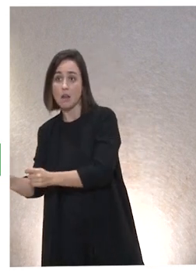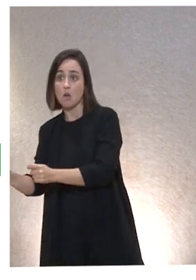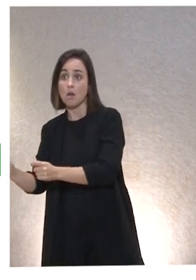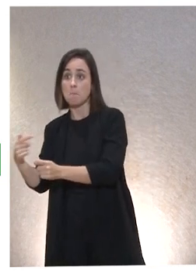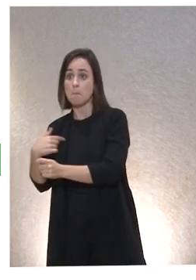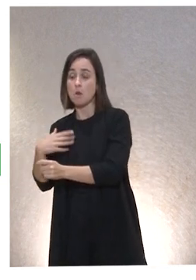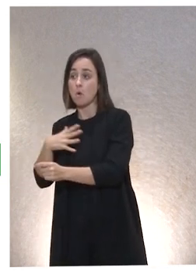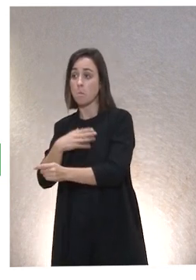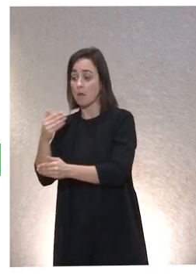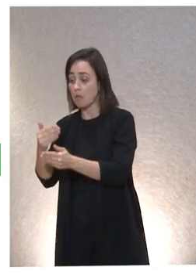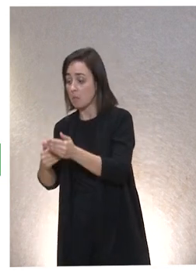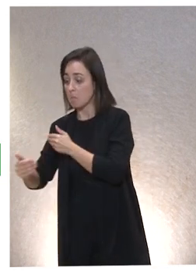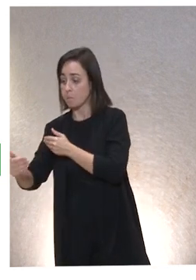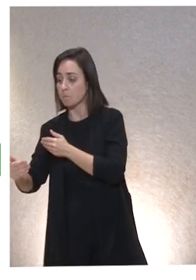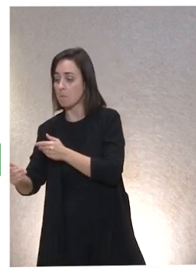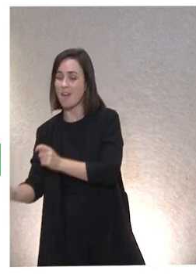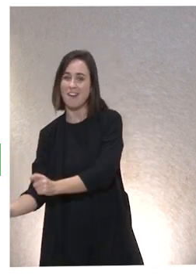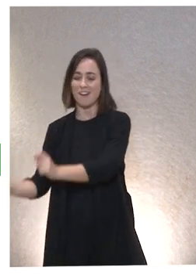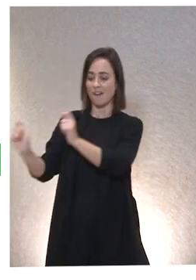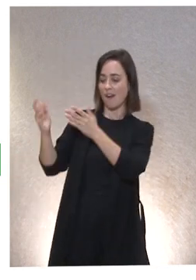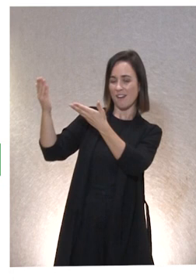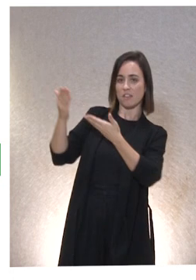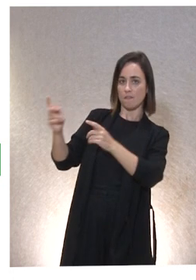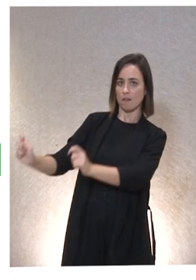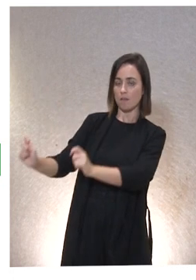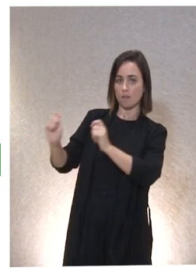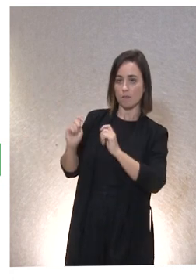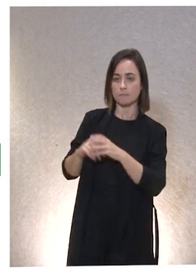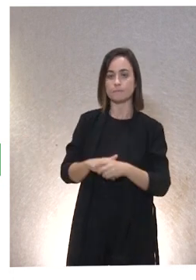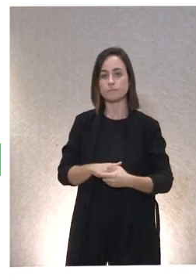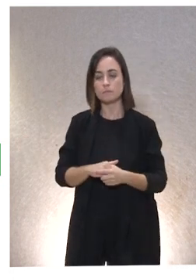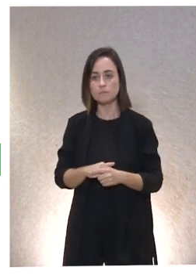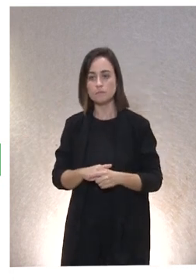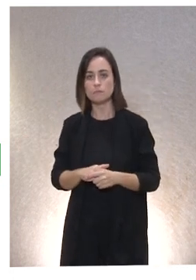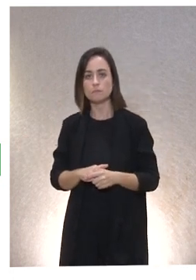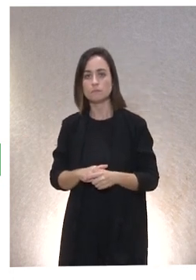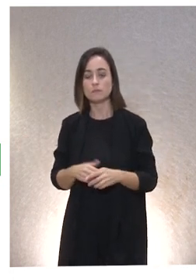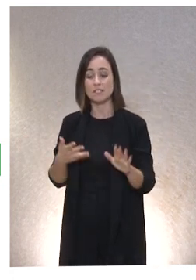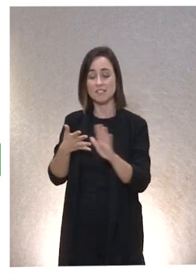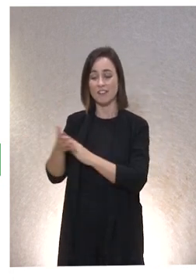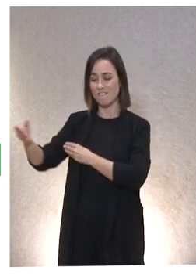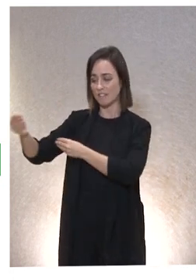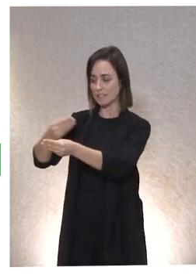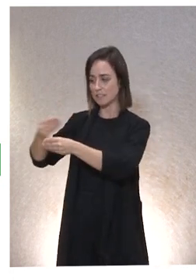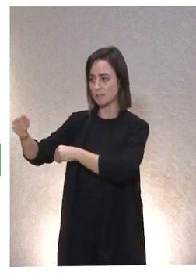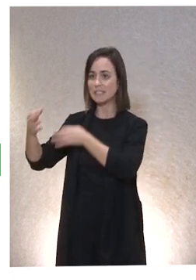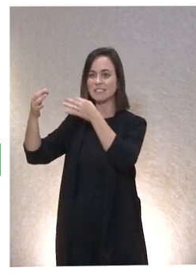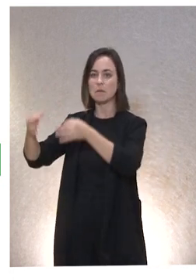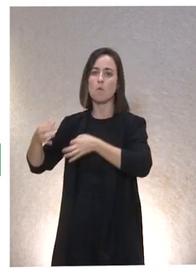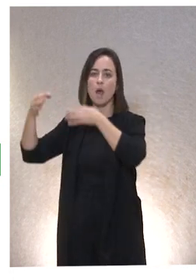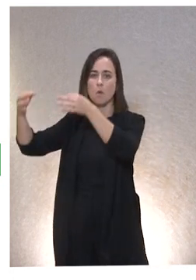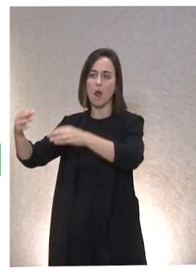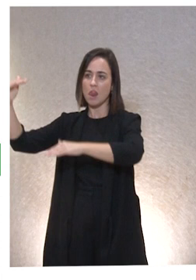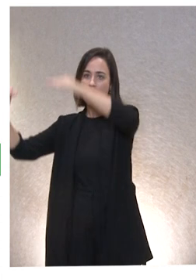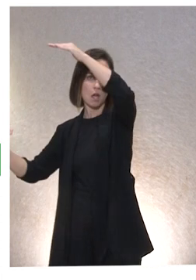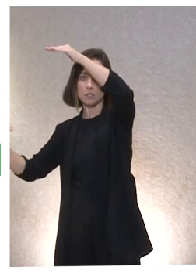emana espontáneamente un dar. Ya he puesto ejemplos que pueden plantear eso. Y entonces es porosa. Así, básicamente, en el conjunto de lo